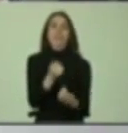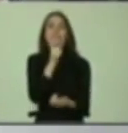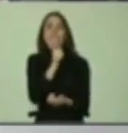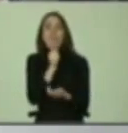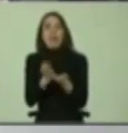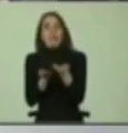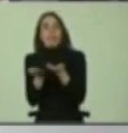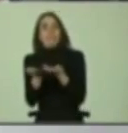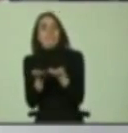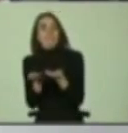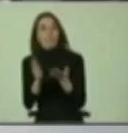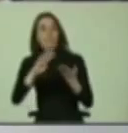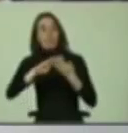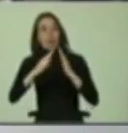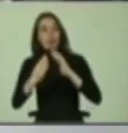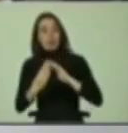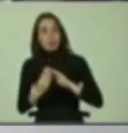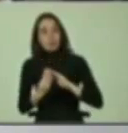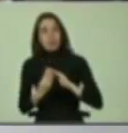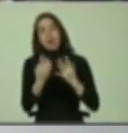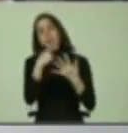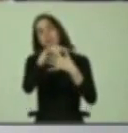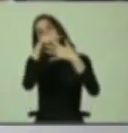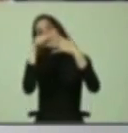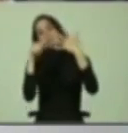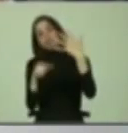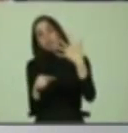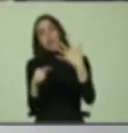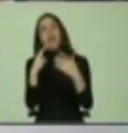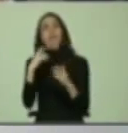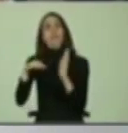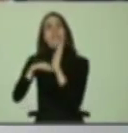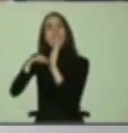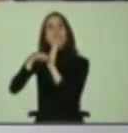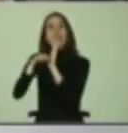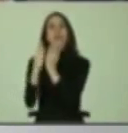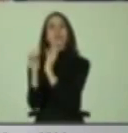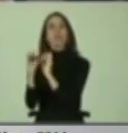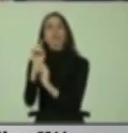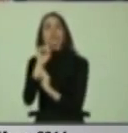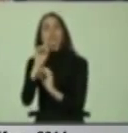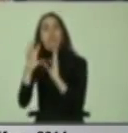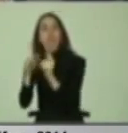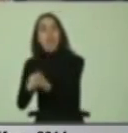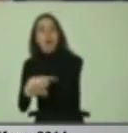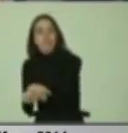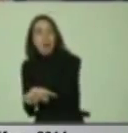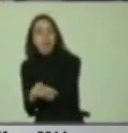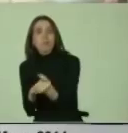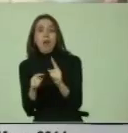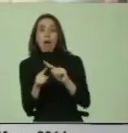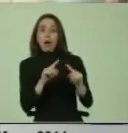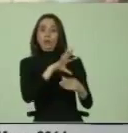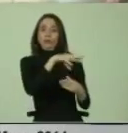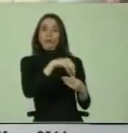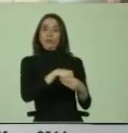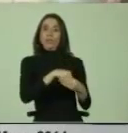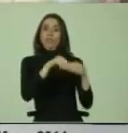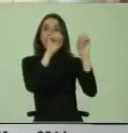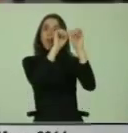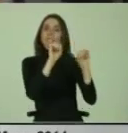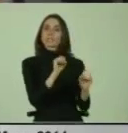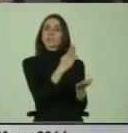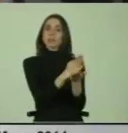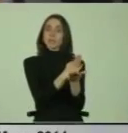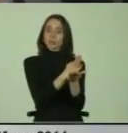servicios en una comunidad, etc. El nivel educativo de las familias. Pero hay otros que son propios de los sistemas educativos. Por